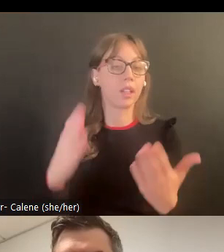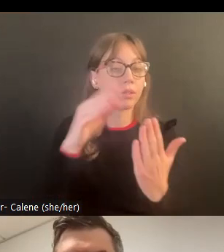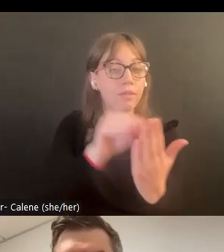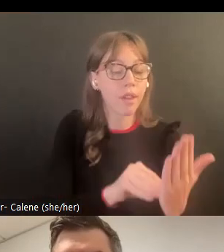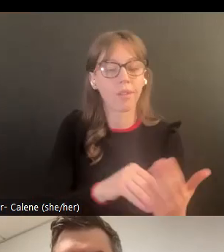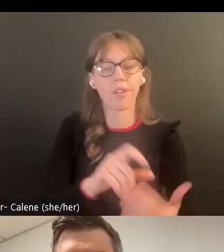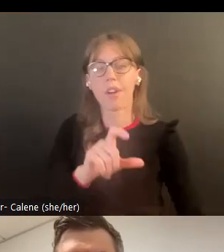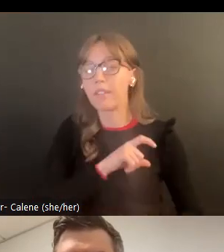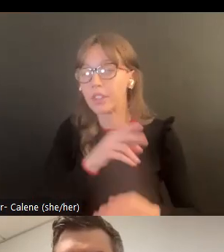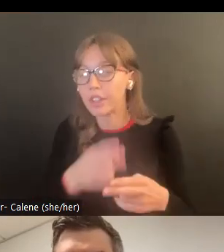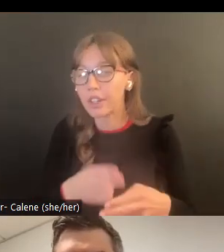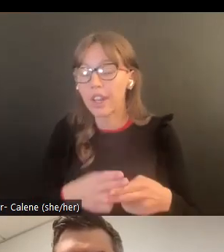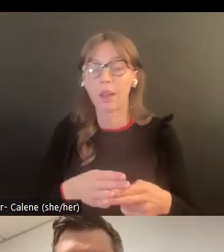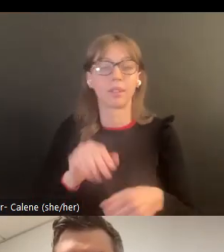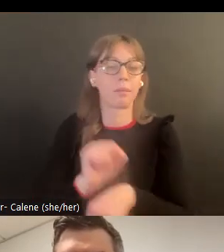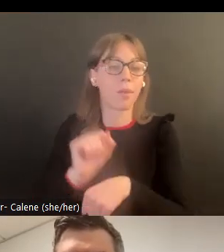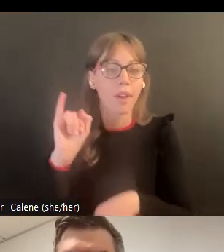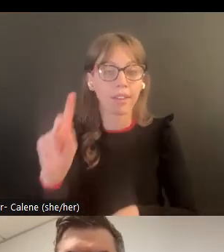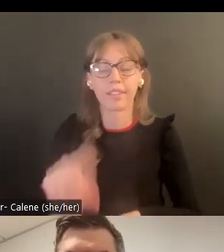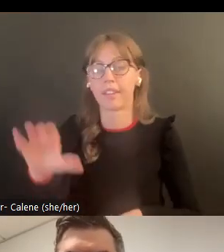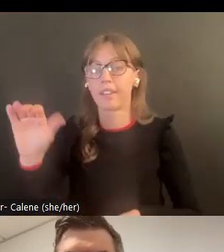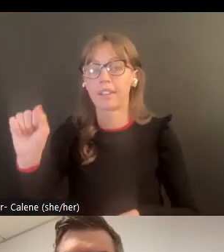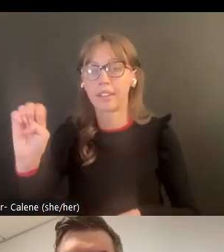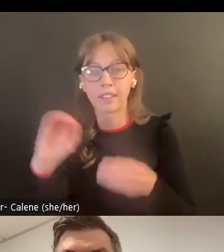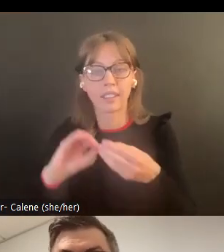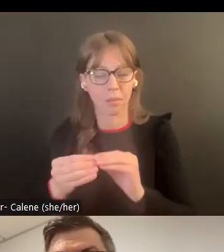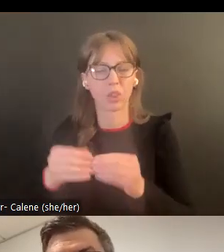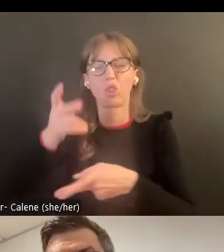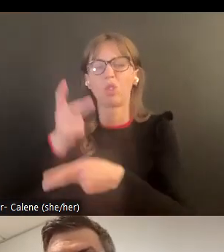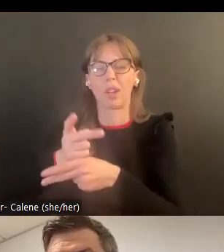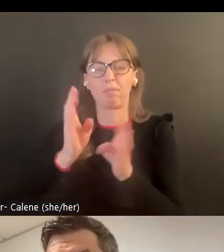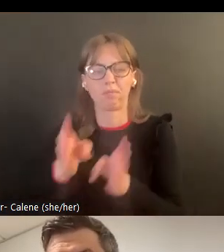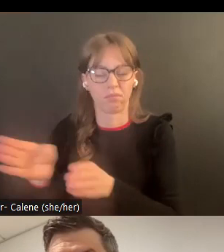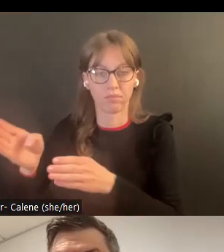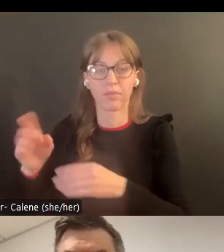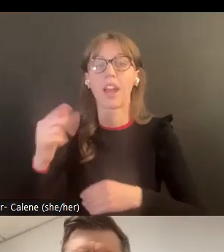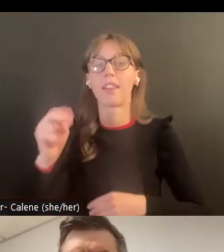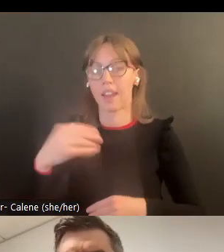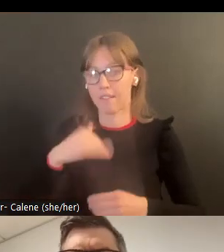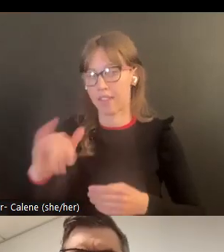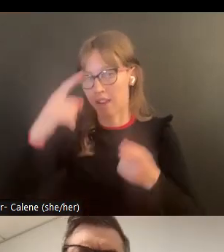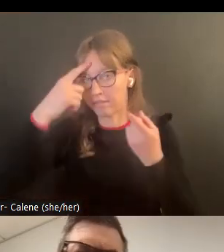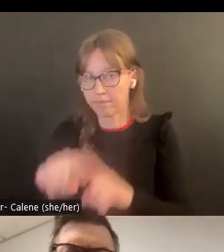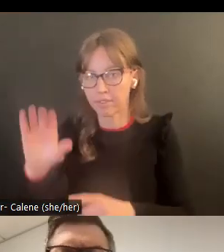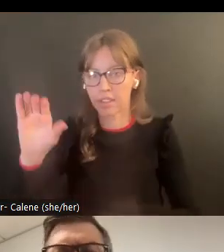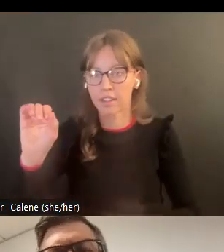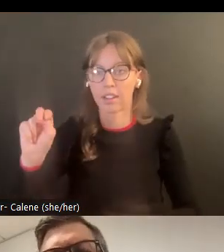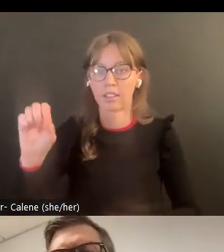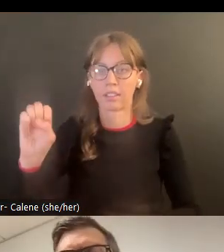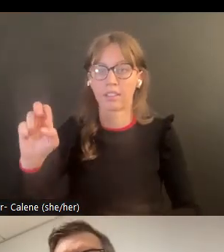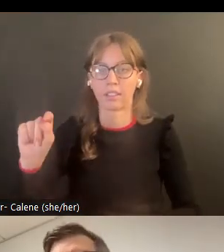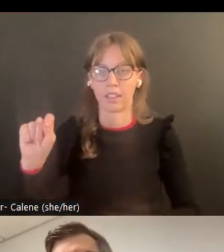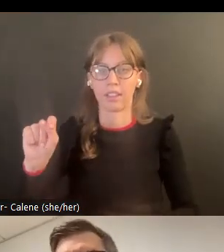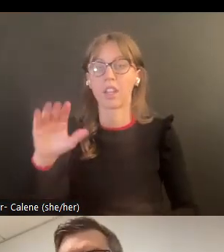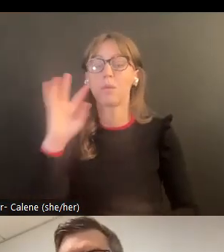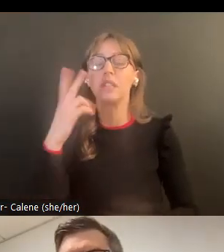entonces un formulario que hay que llenar para poder hacer ese asesoramiento, lo que sería el nombre